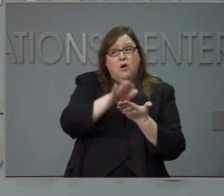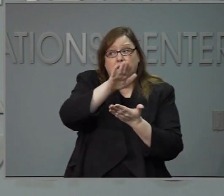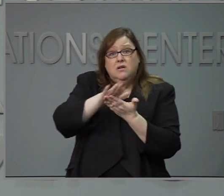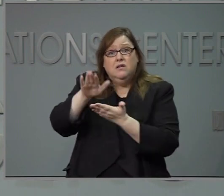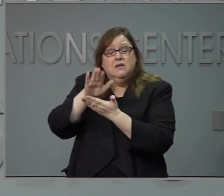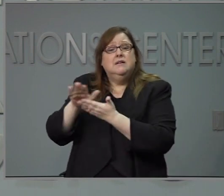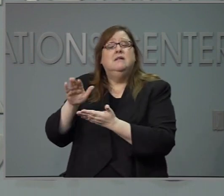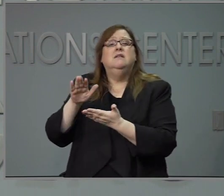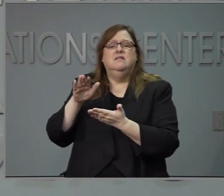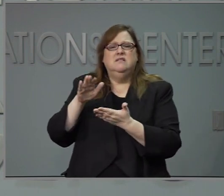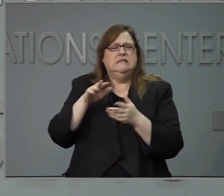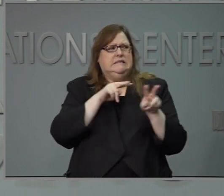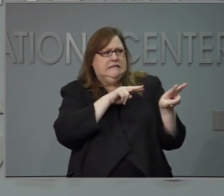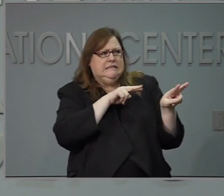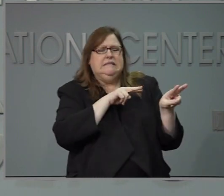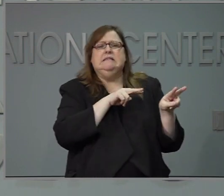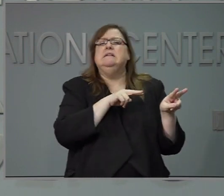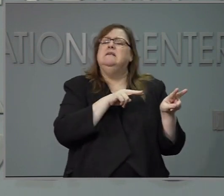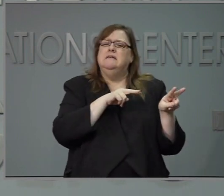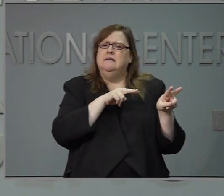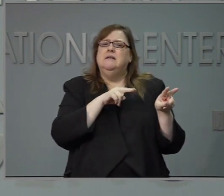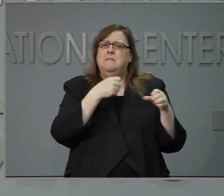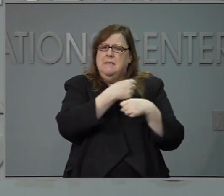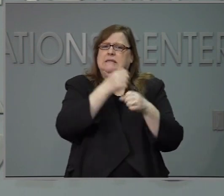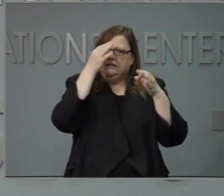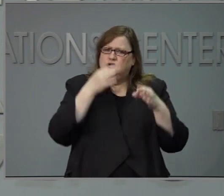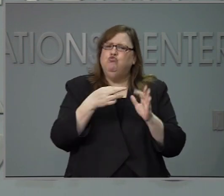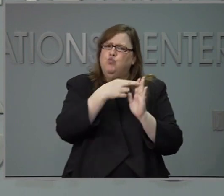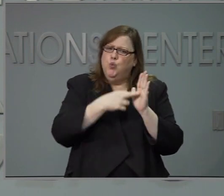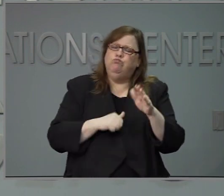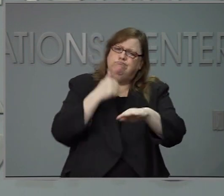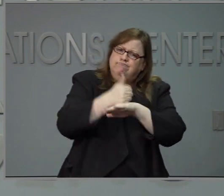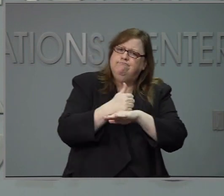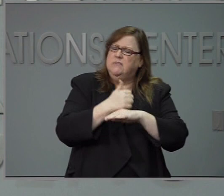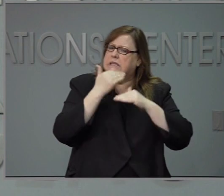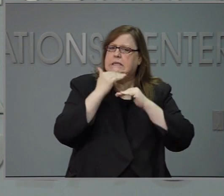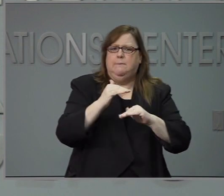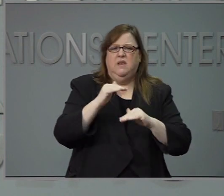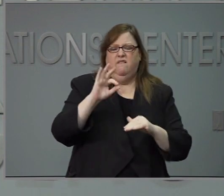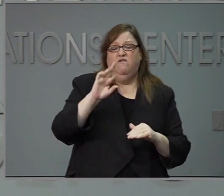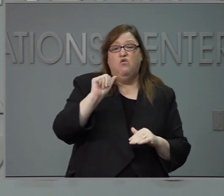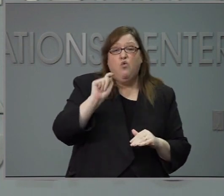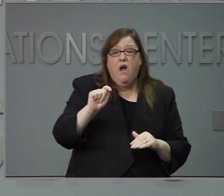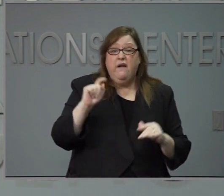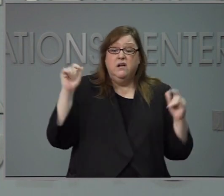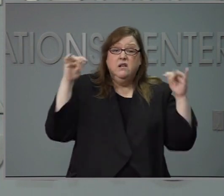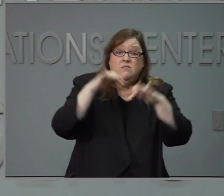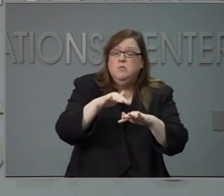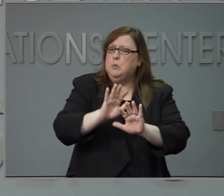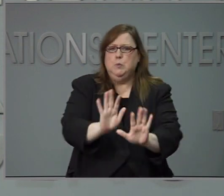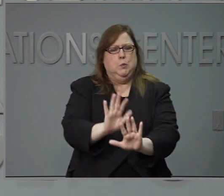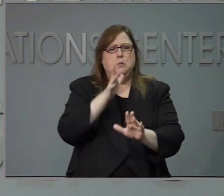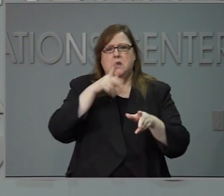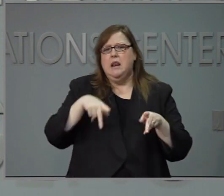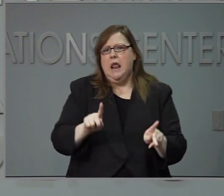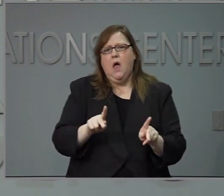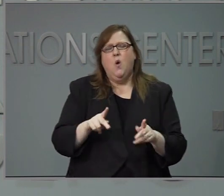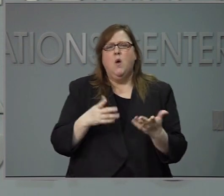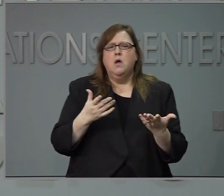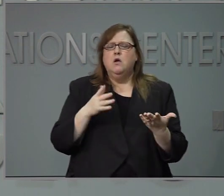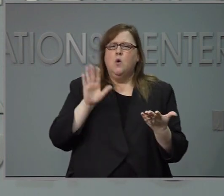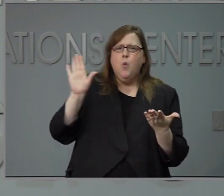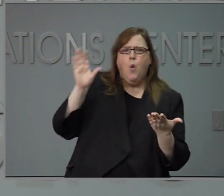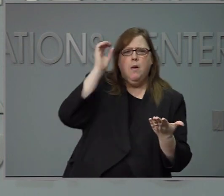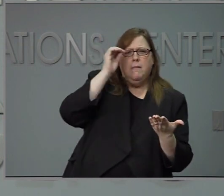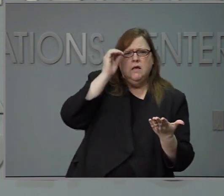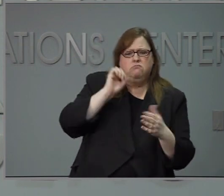grupos juveniles que otro tipo de cambios deben hacer las universidades para poder protegerlas en la salud y seguridad de